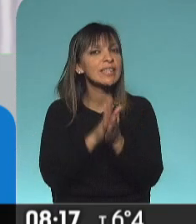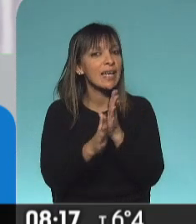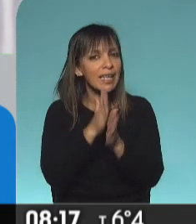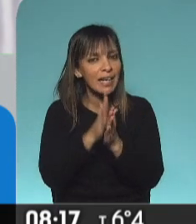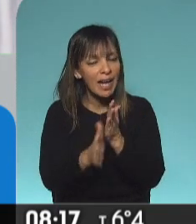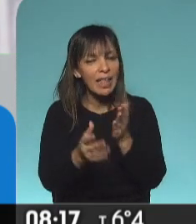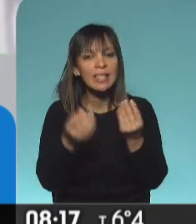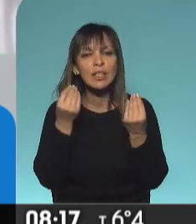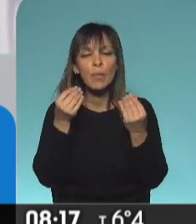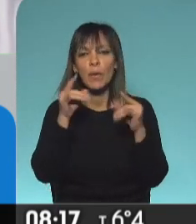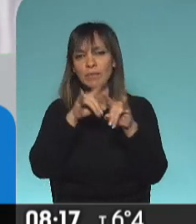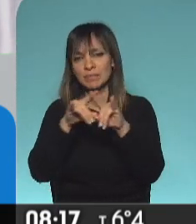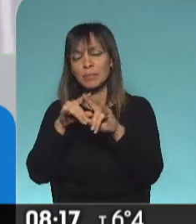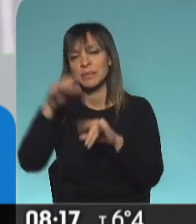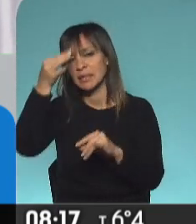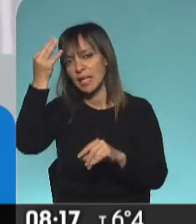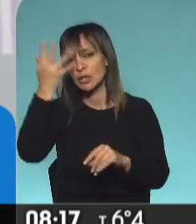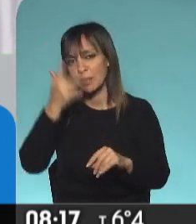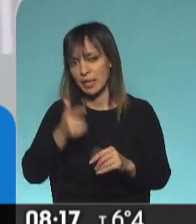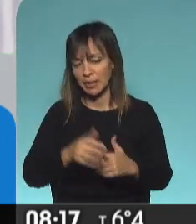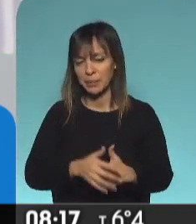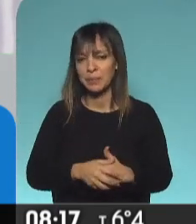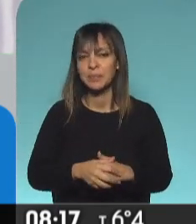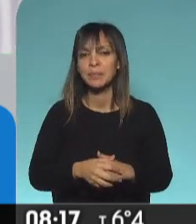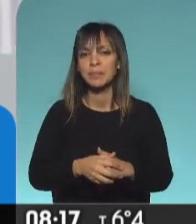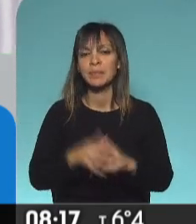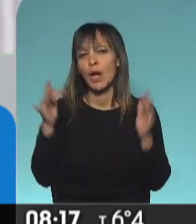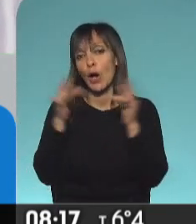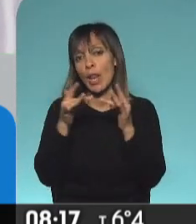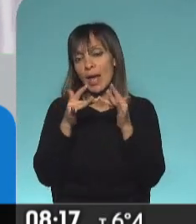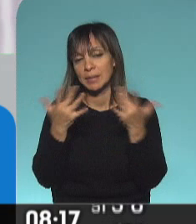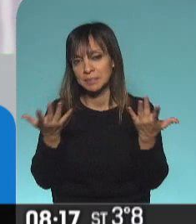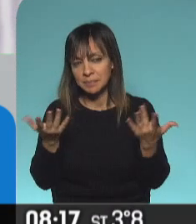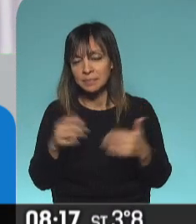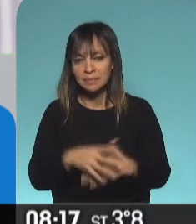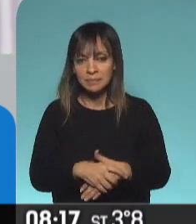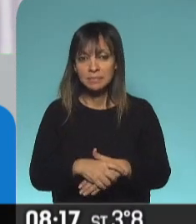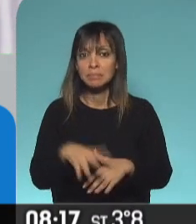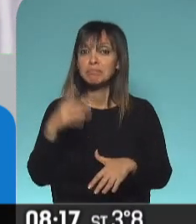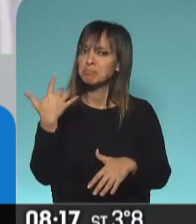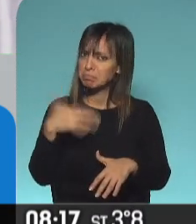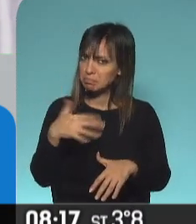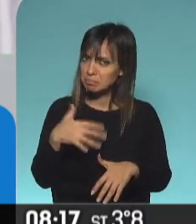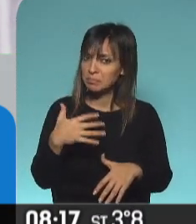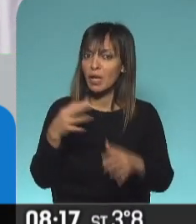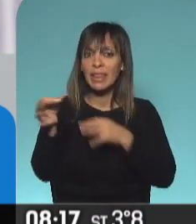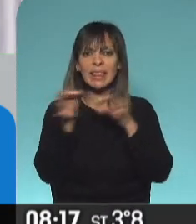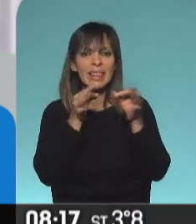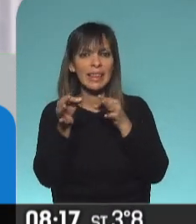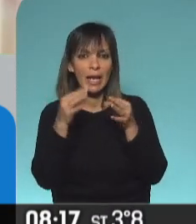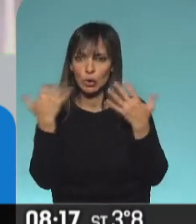por el Teatro General San Martín, en su versión online, muy inteligente, con diálogos